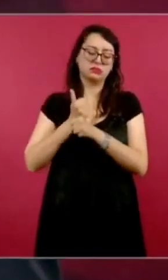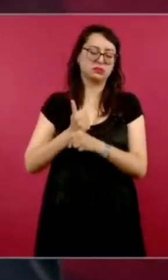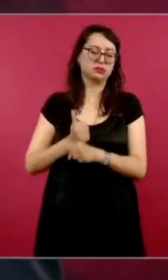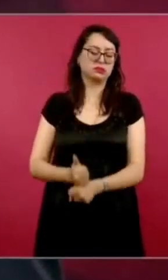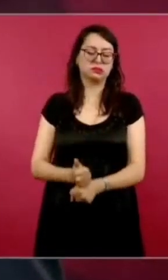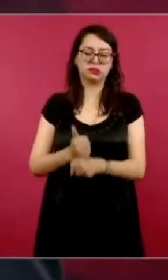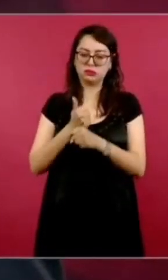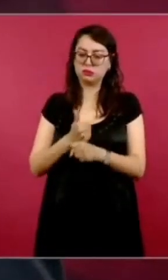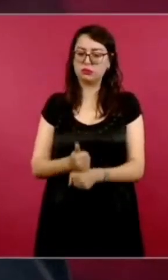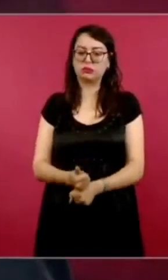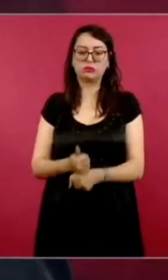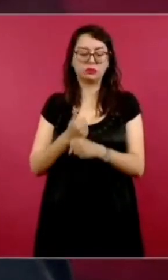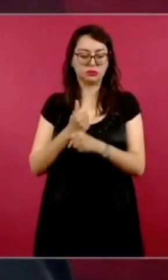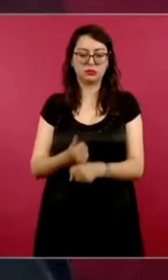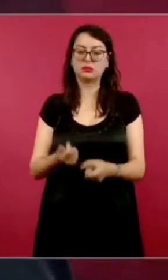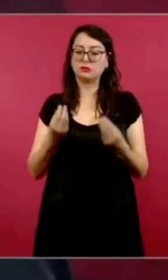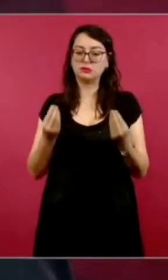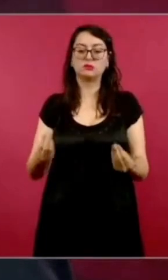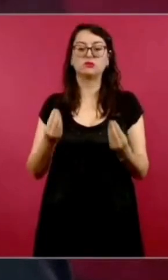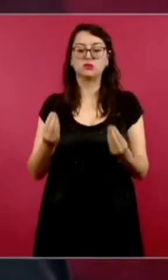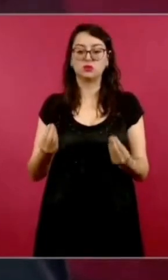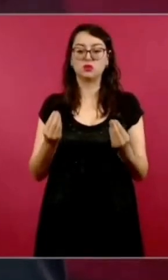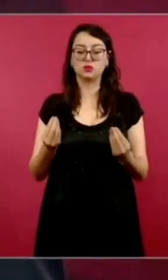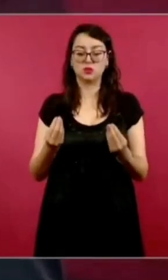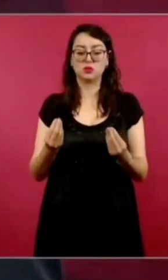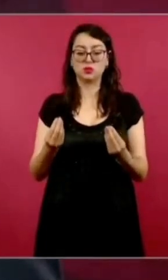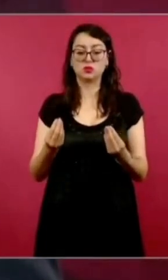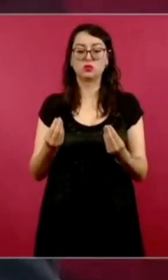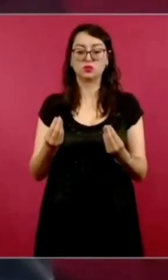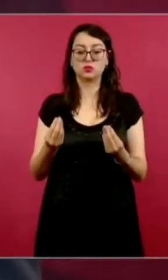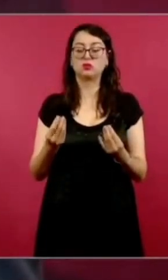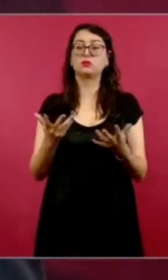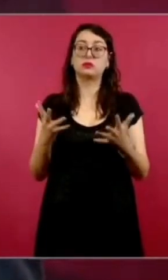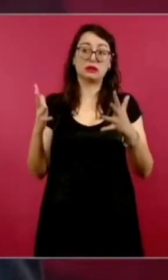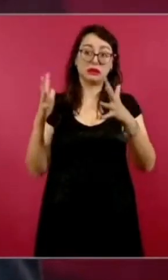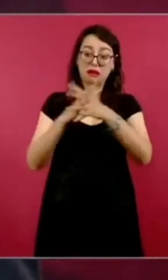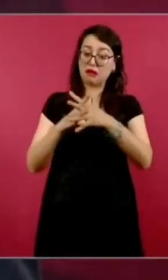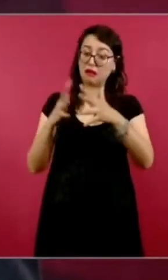y se tiene que parar